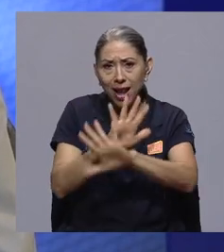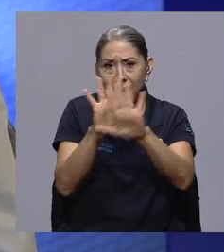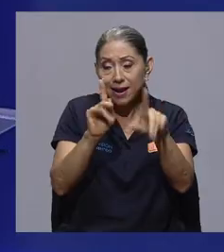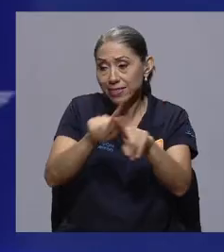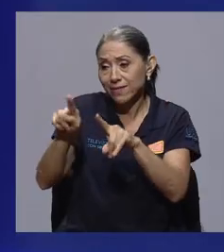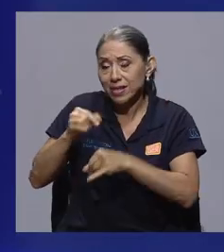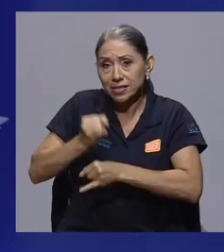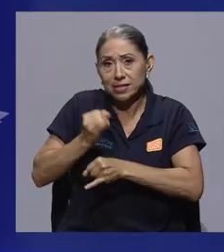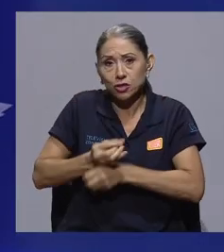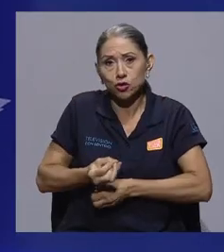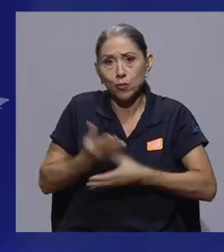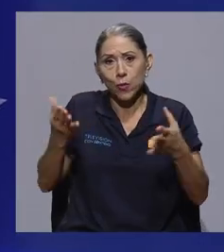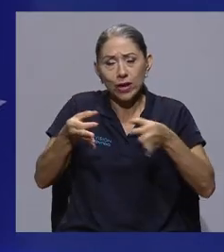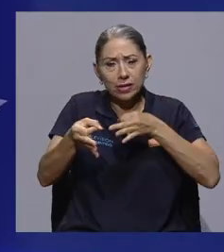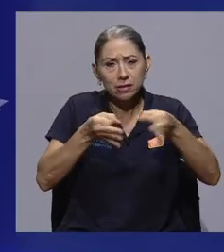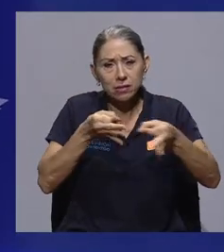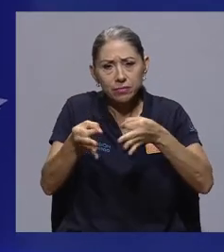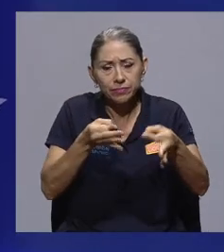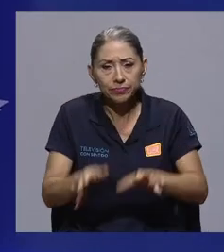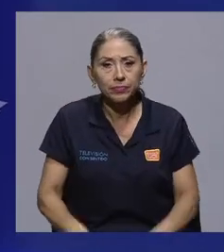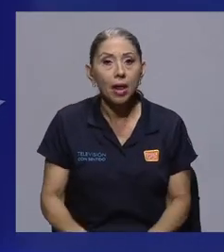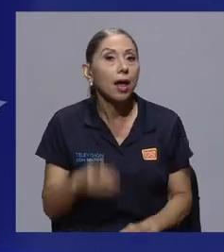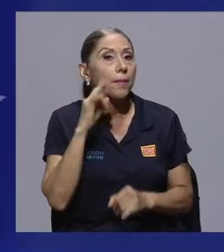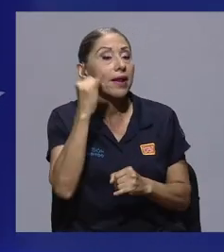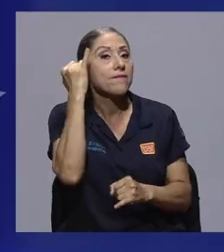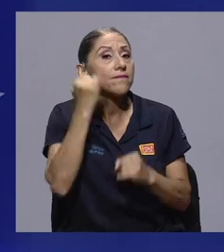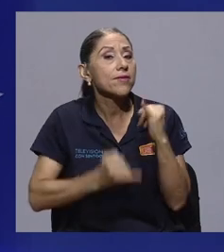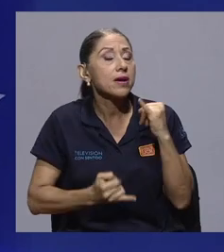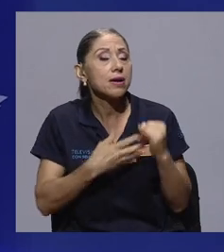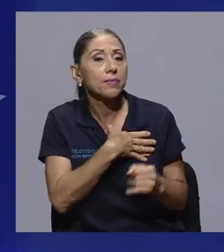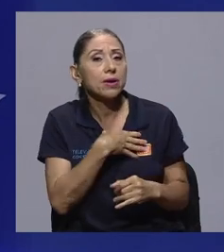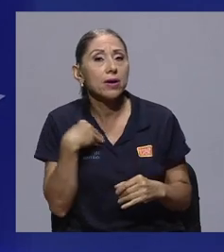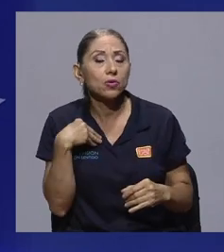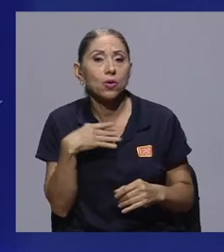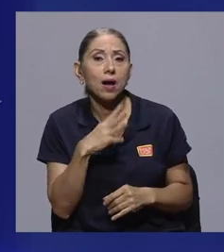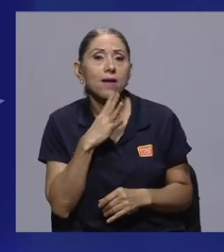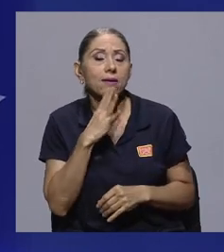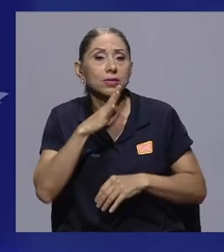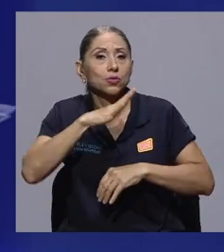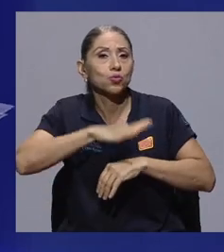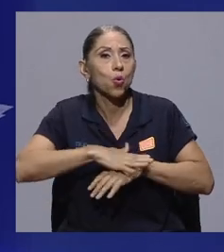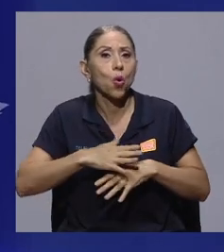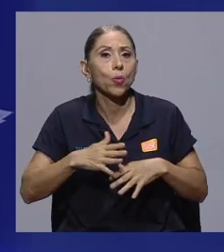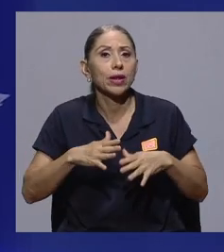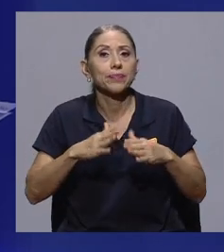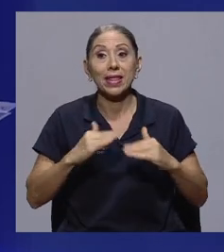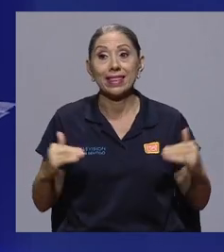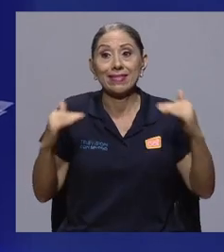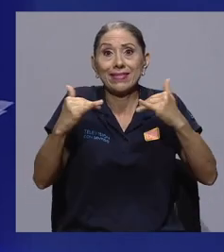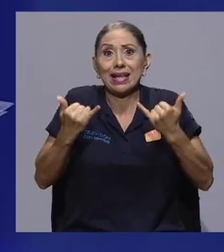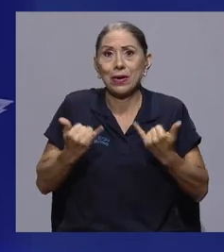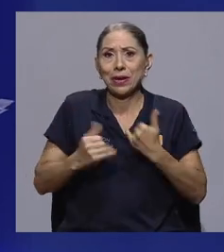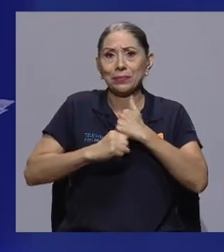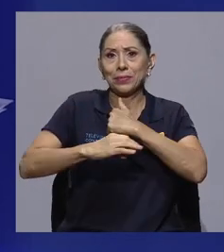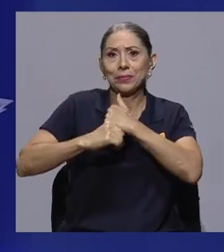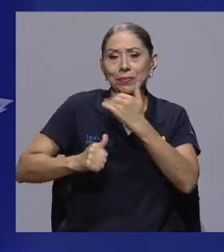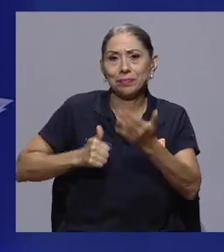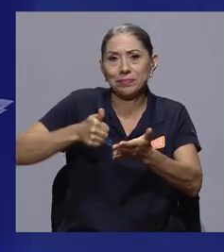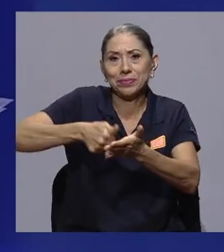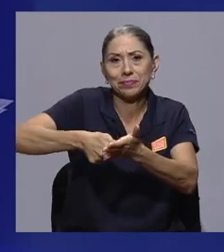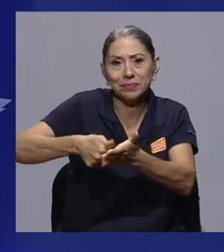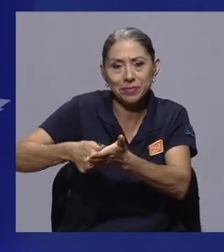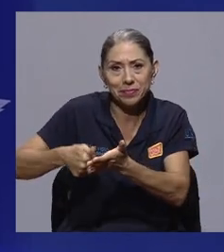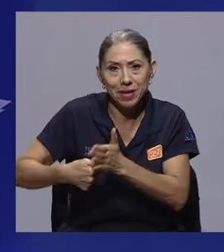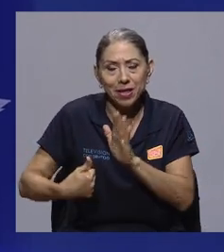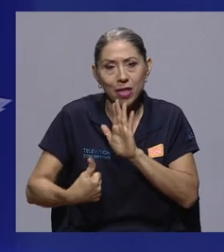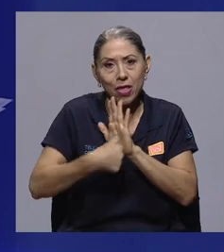públicas. En esto, ya para finalizar, me gustaría que conversemos sobre el contexto electoral. Estamos en la campaña presidencial, en la